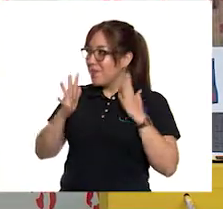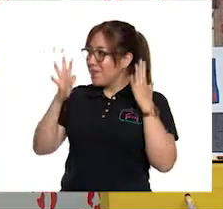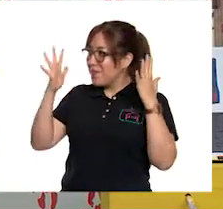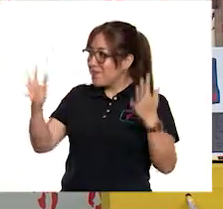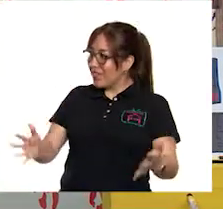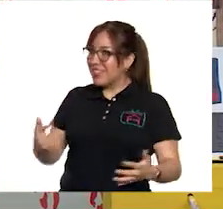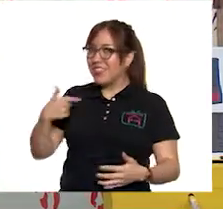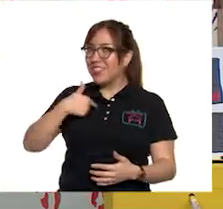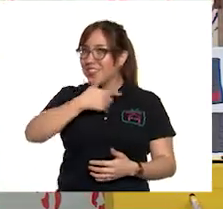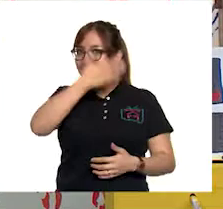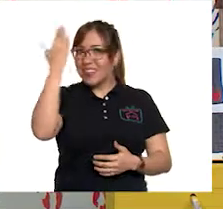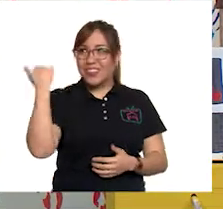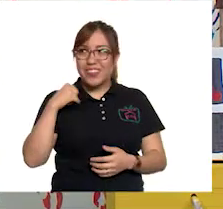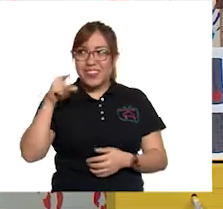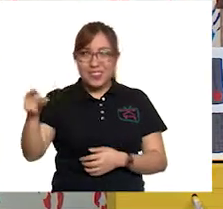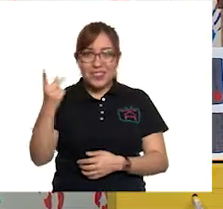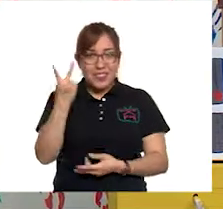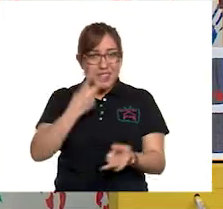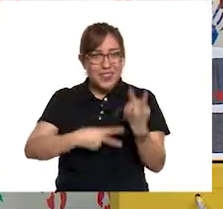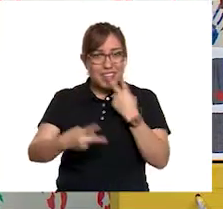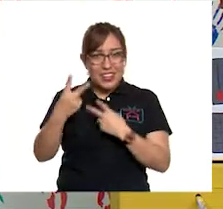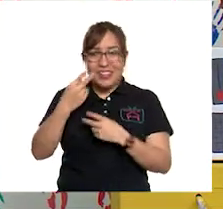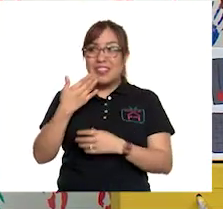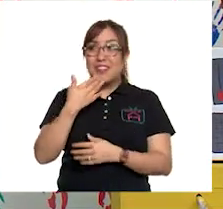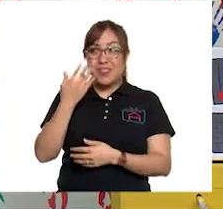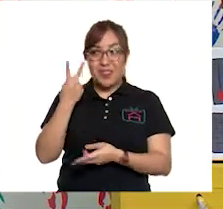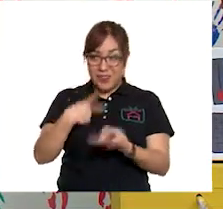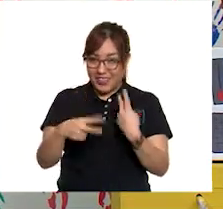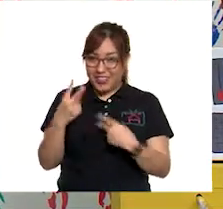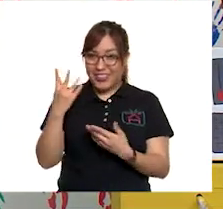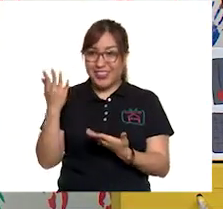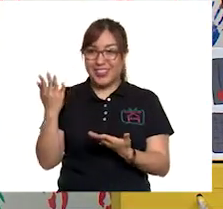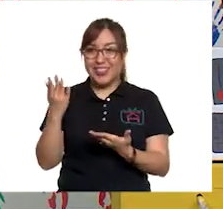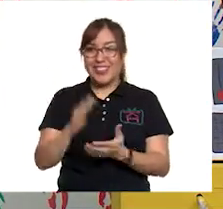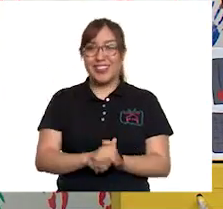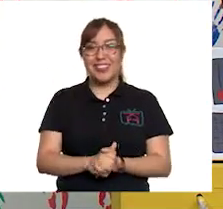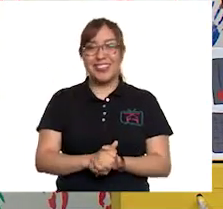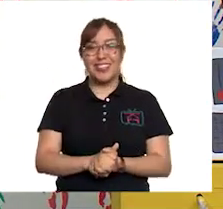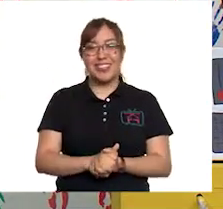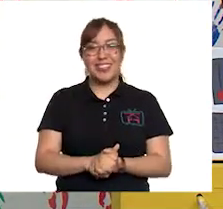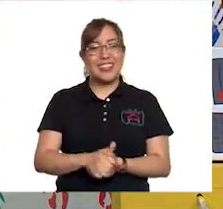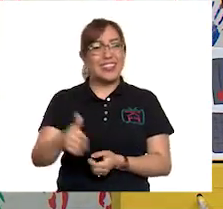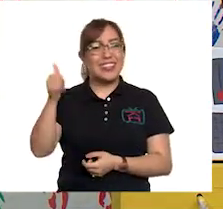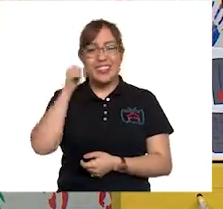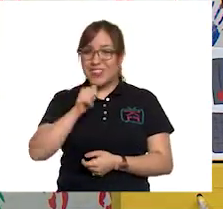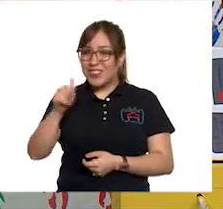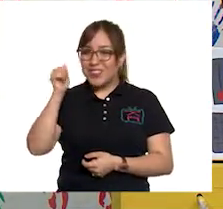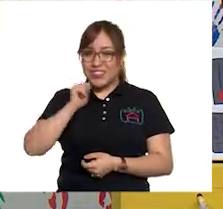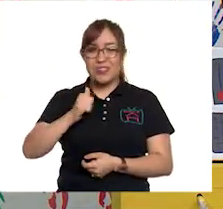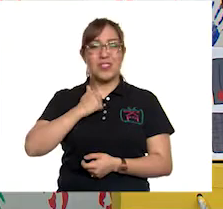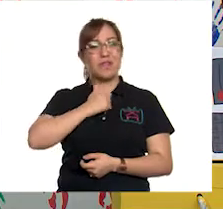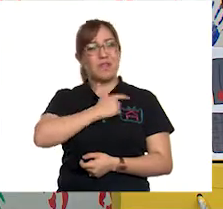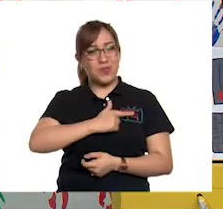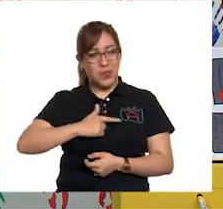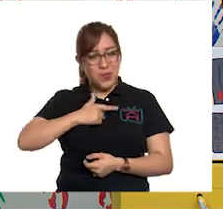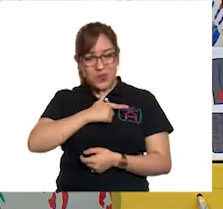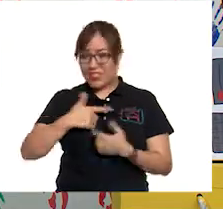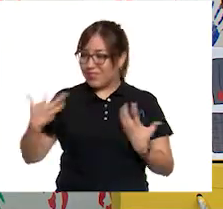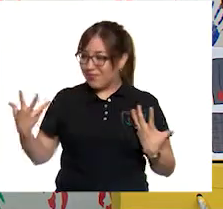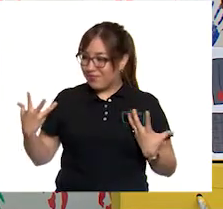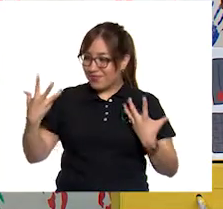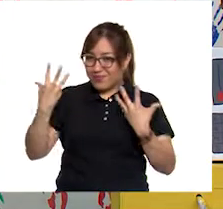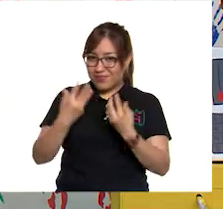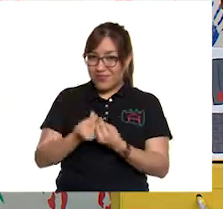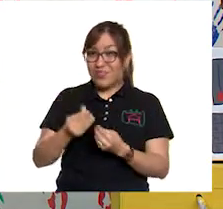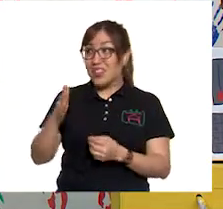menos lo esperamos. ¡Bienvenido, Panchito! Ya sabes que siempre es un gusto tenerte aquí. Y qué bueno que